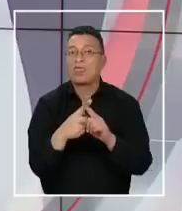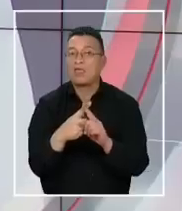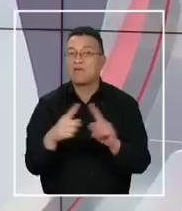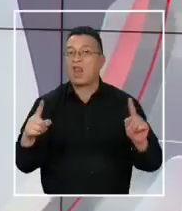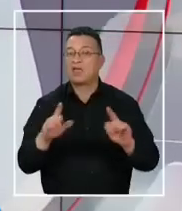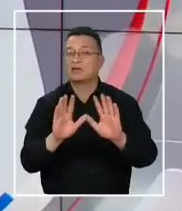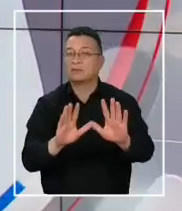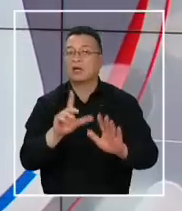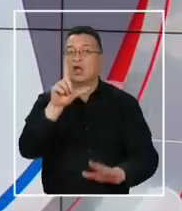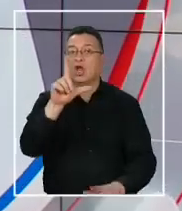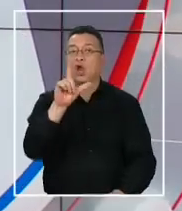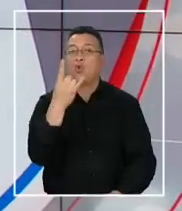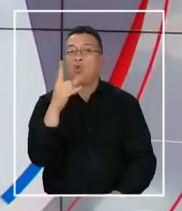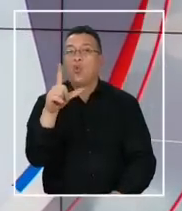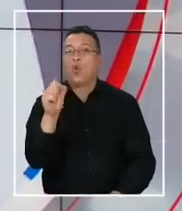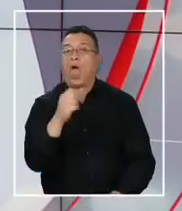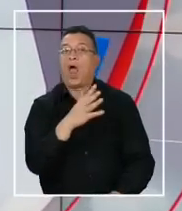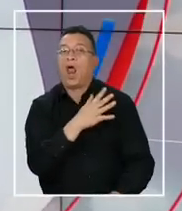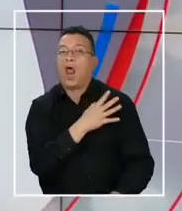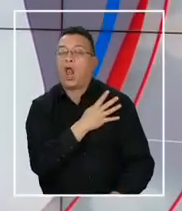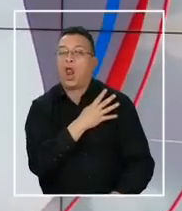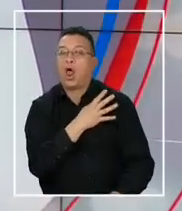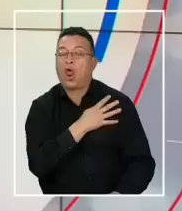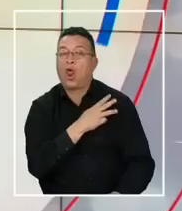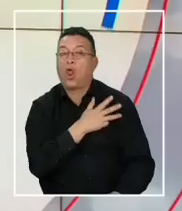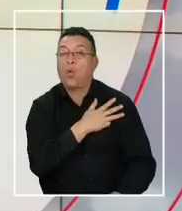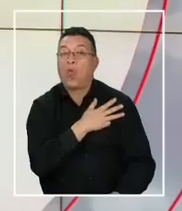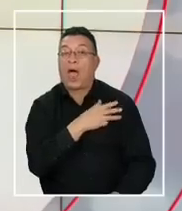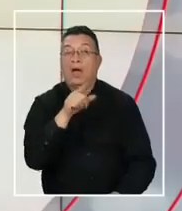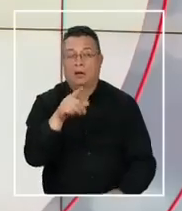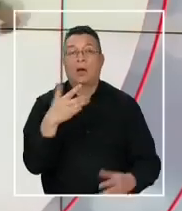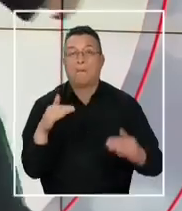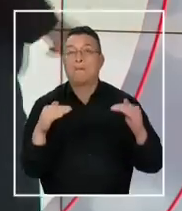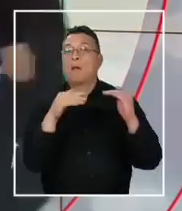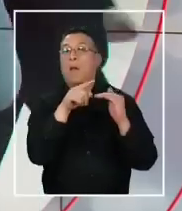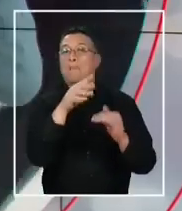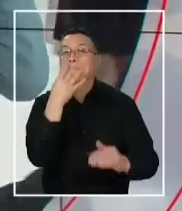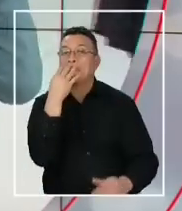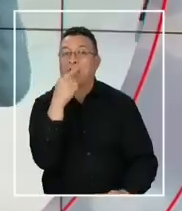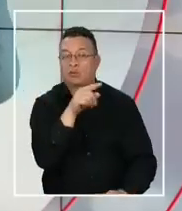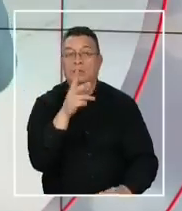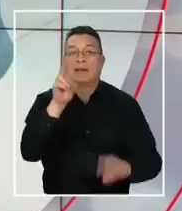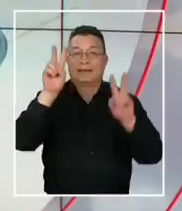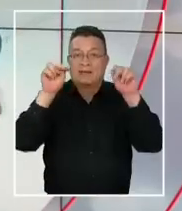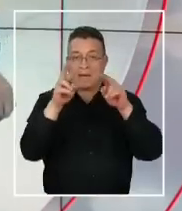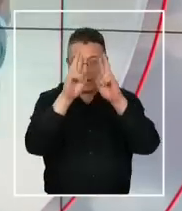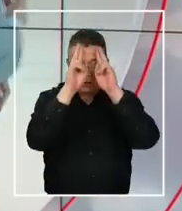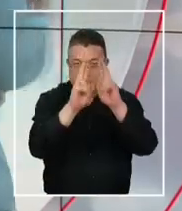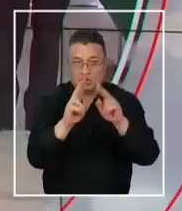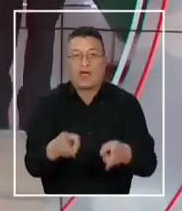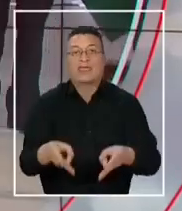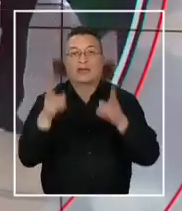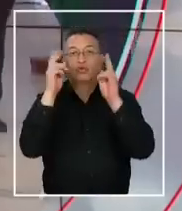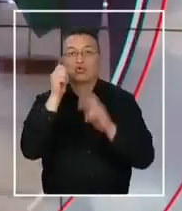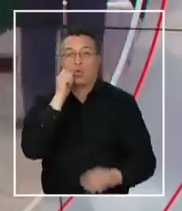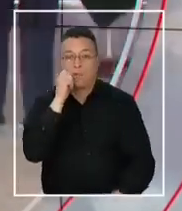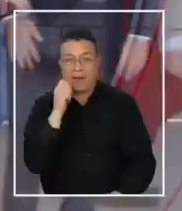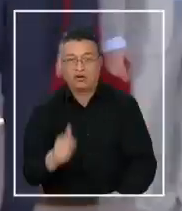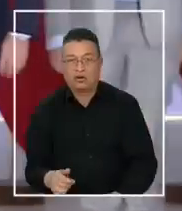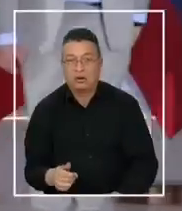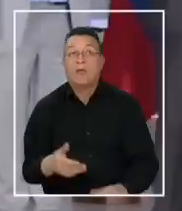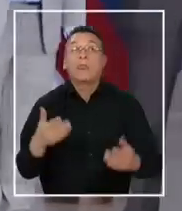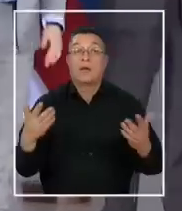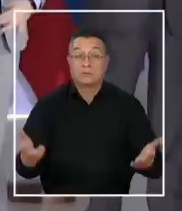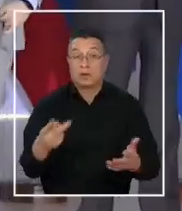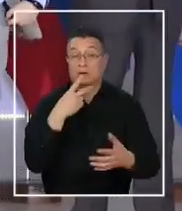con Luis Ignacio Lula da Silva sobre Nicolás Maduro. Bueno, sí, claro, a propósito del respeto a los derechos humanos y lo que ocurre en ese país. Marían Basso